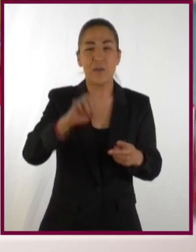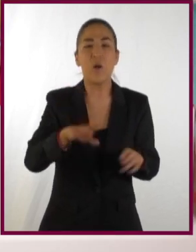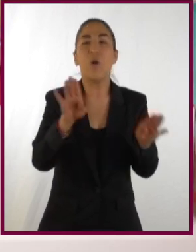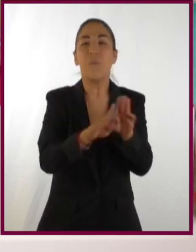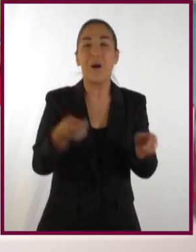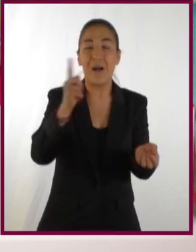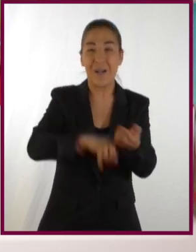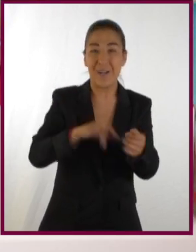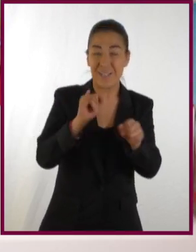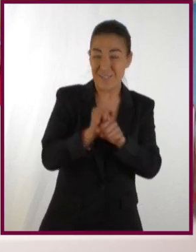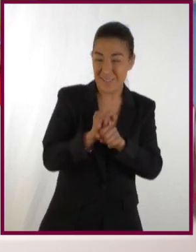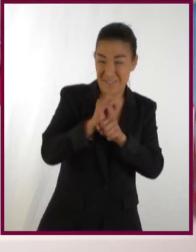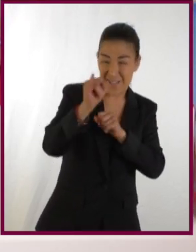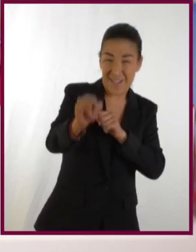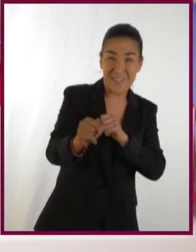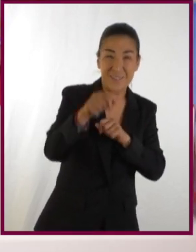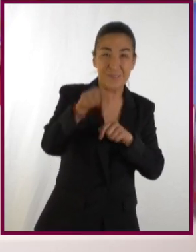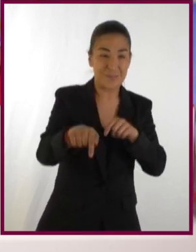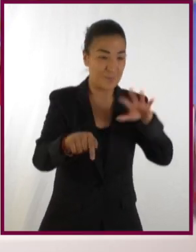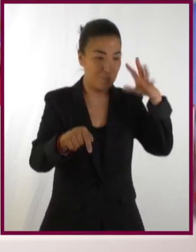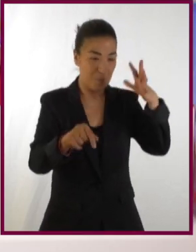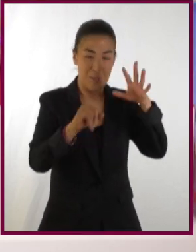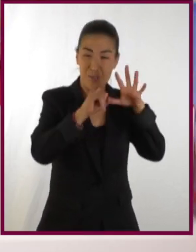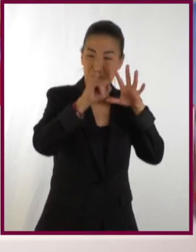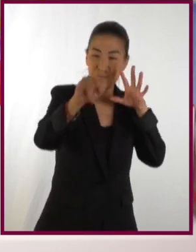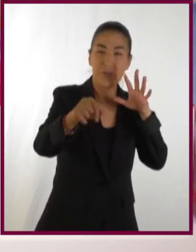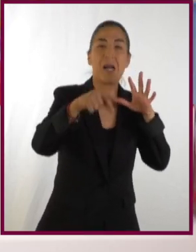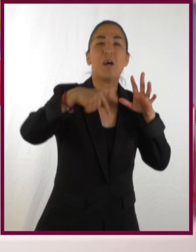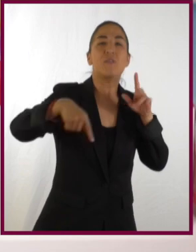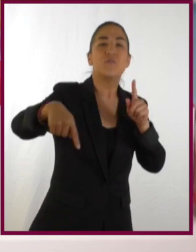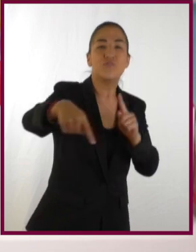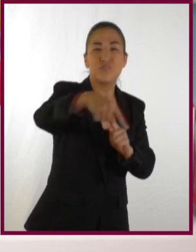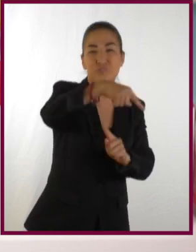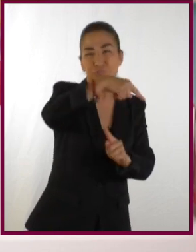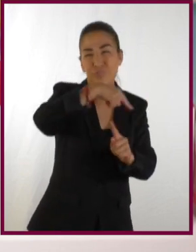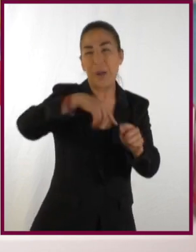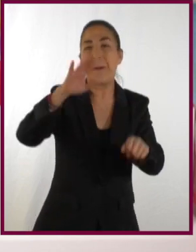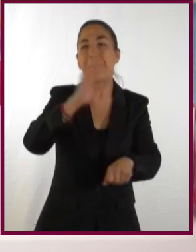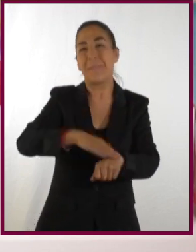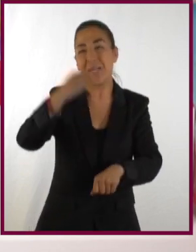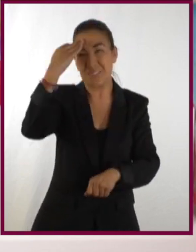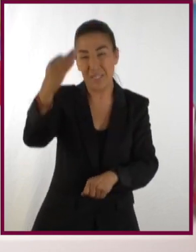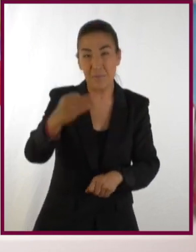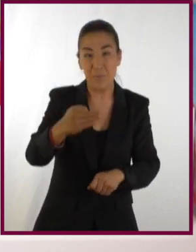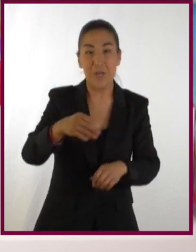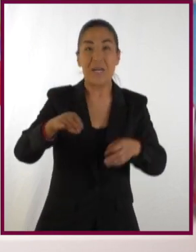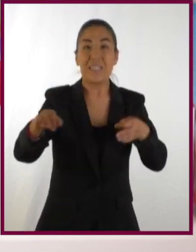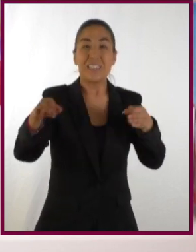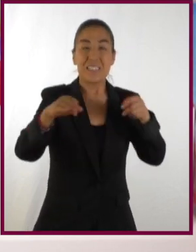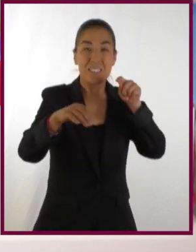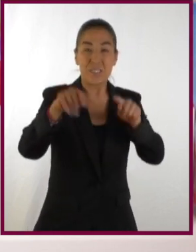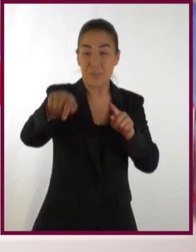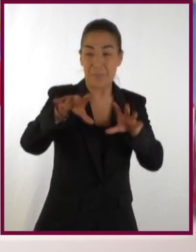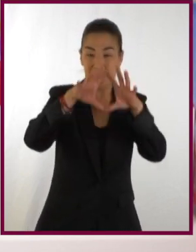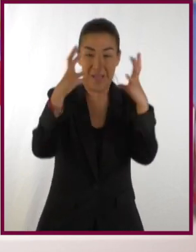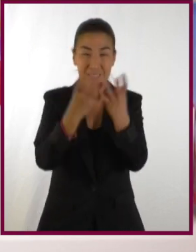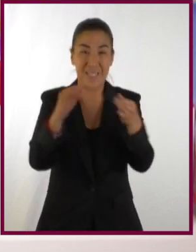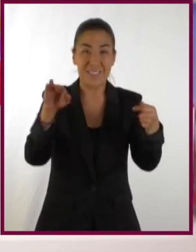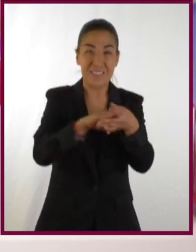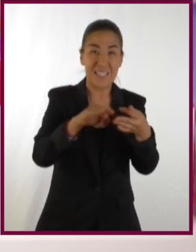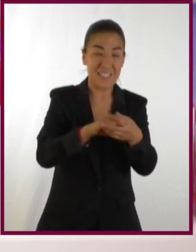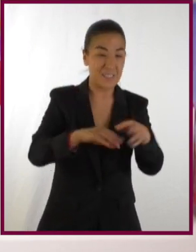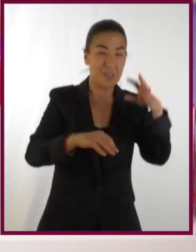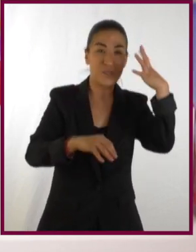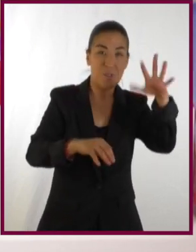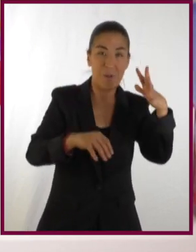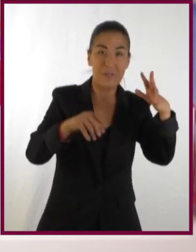en español eso significa que mientras más lejos está el planeta del Sol, pierda más tiempo en darle la vuelta. Mientras más